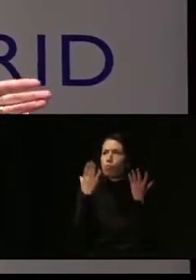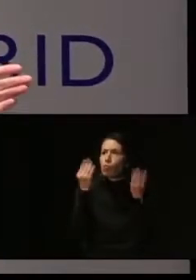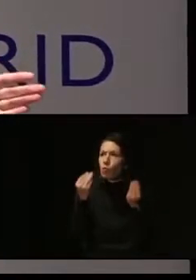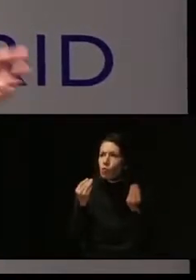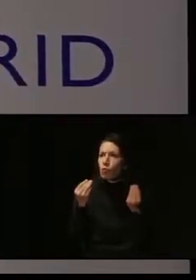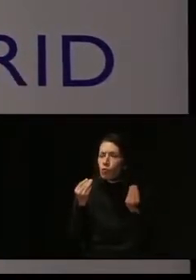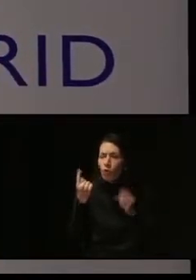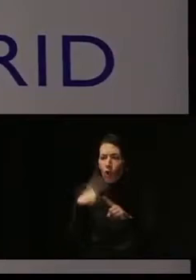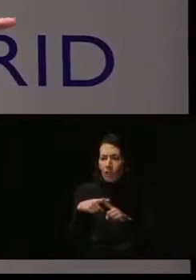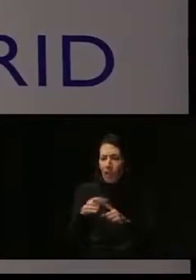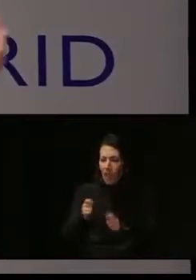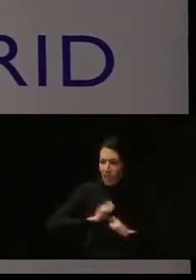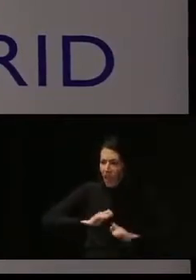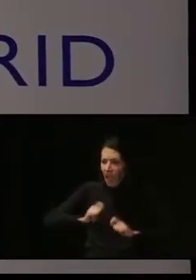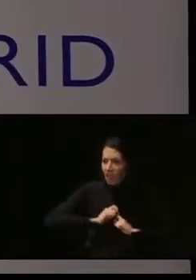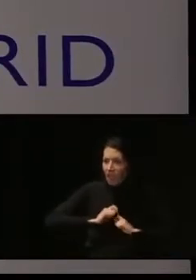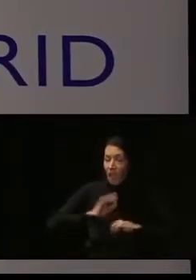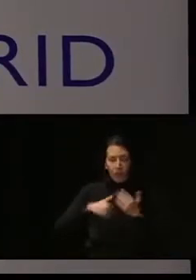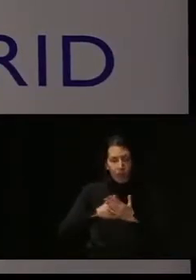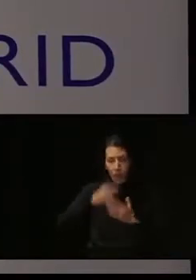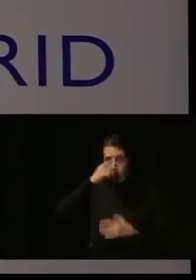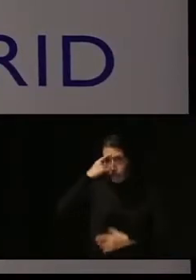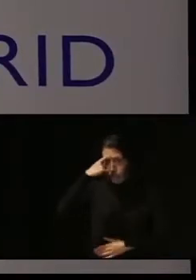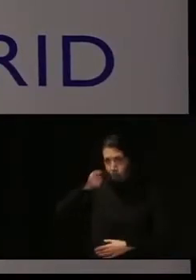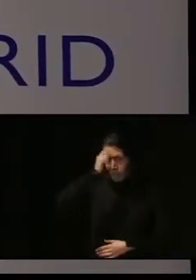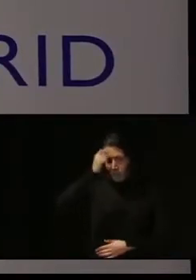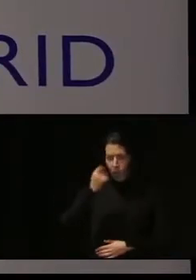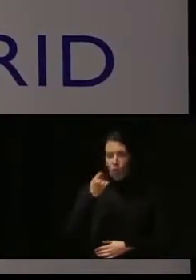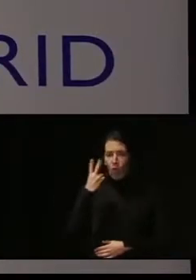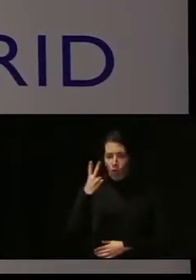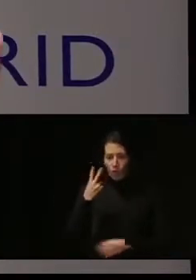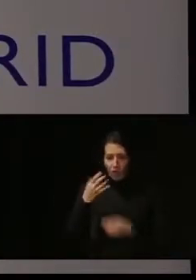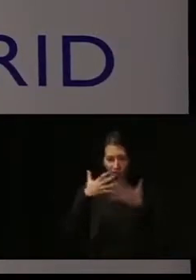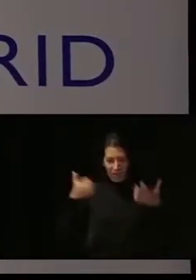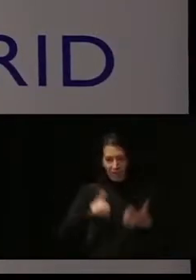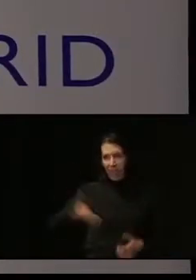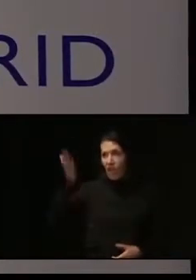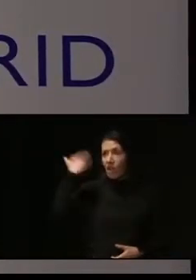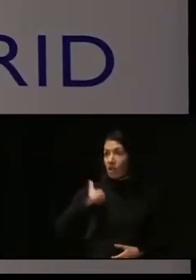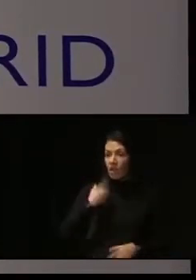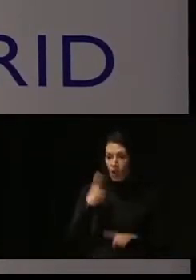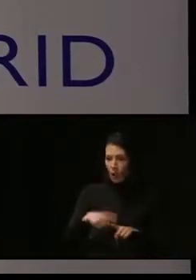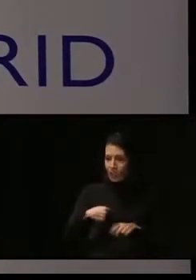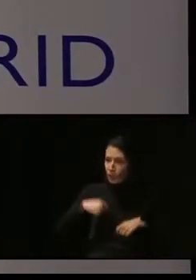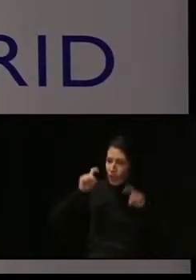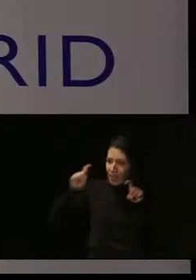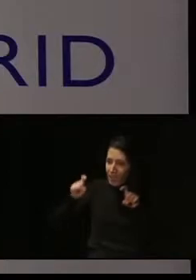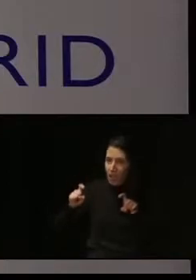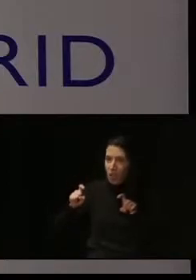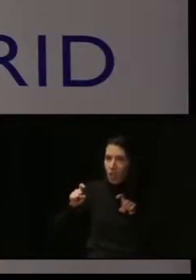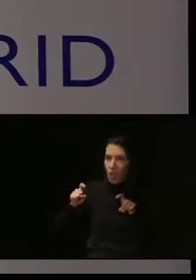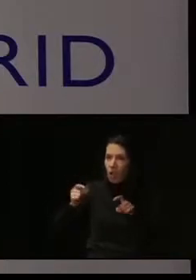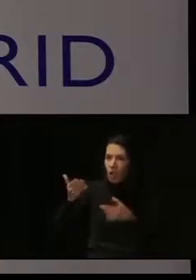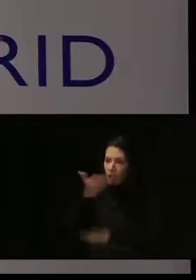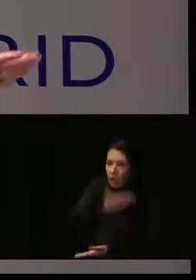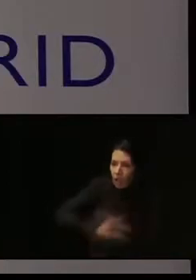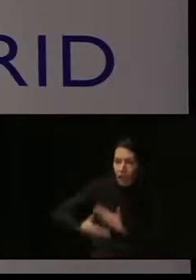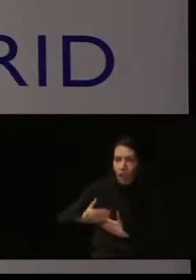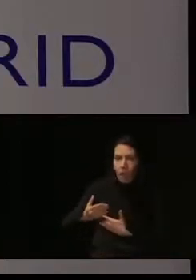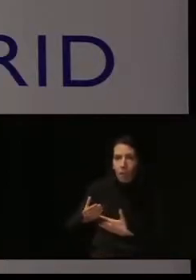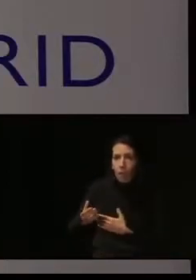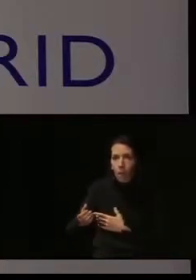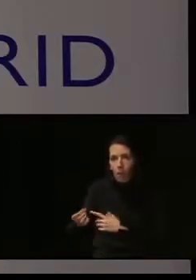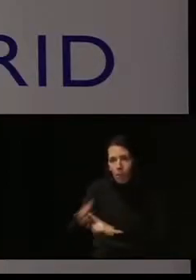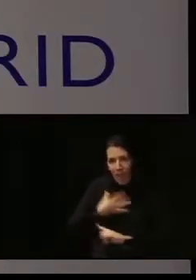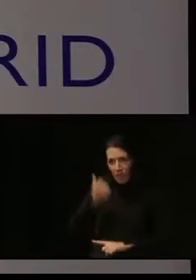más. Me he quedado con esos dos titulares, esto hace ya unos años, que lo que hemos enseñado. La verdad es que es un programa